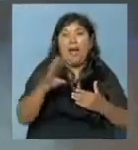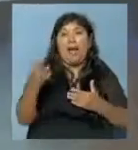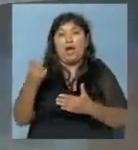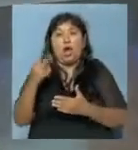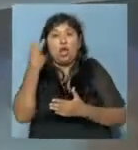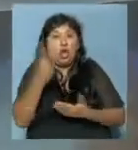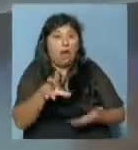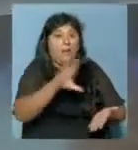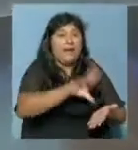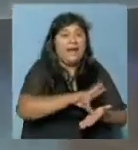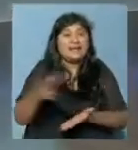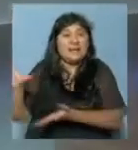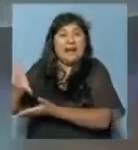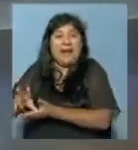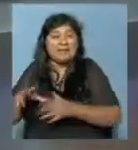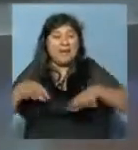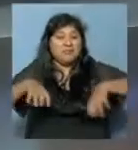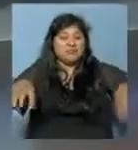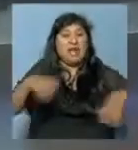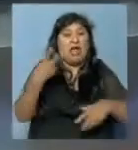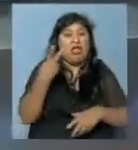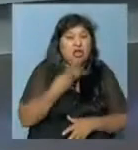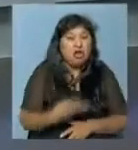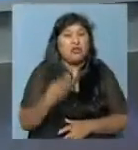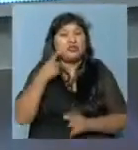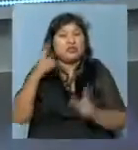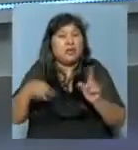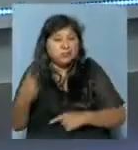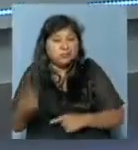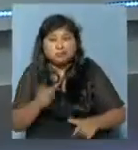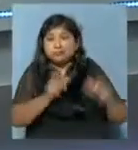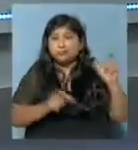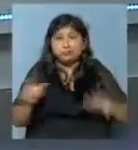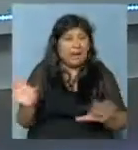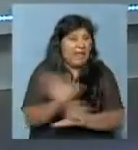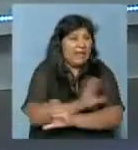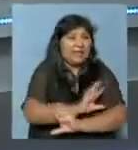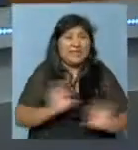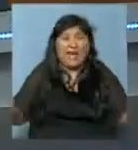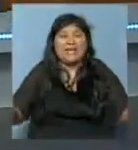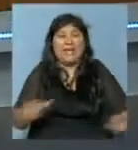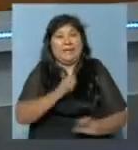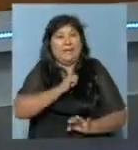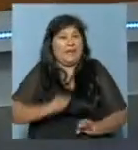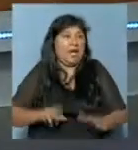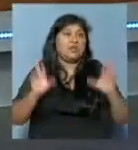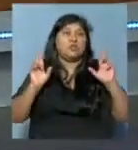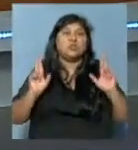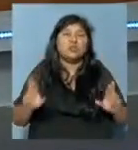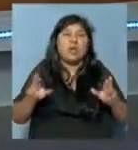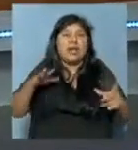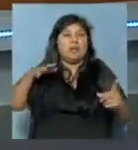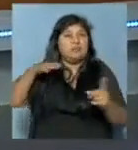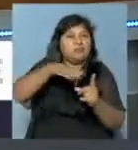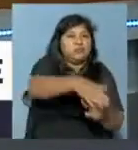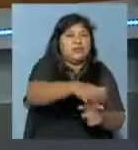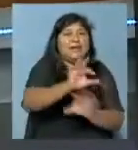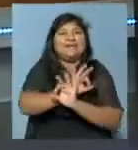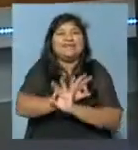plazas que hay, la plaza Italia, la plaza de los inmigrantes, afortunadamente no atropelló a ninguna persona.